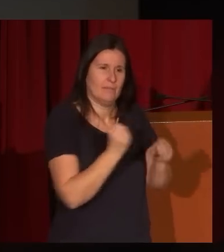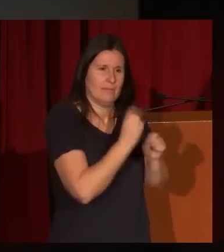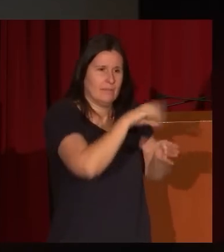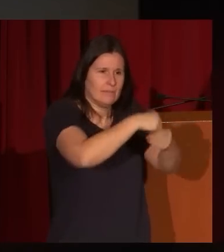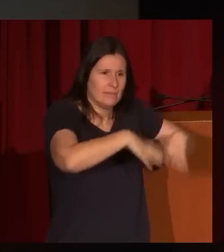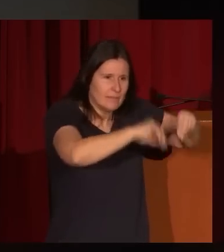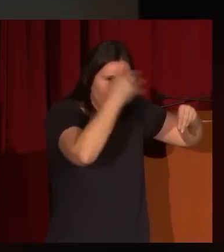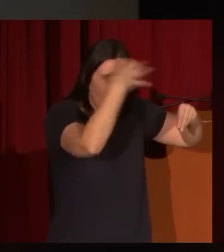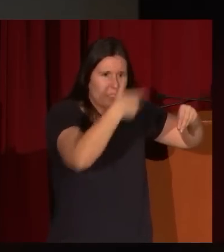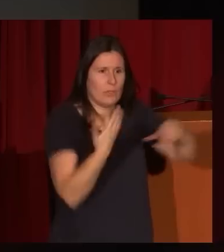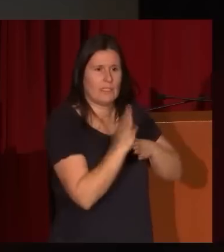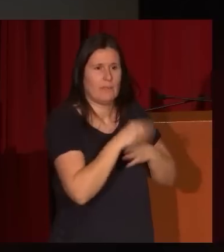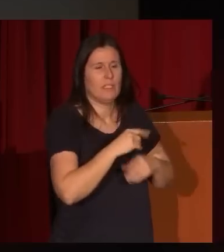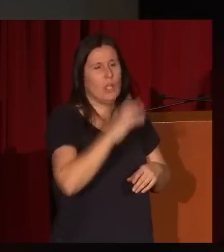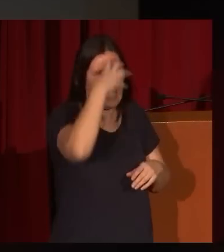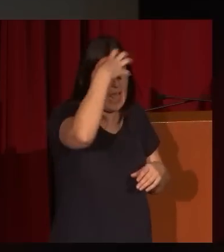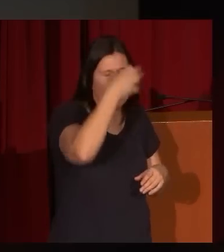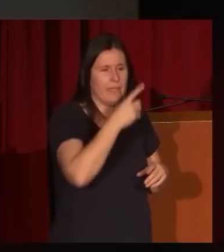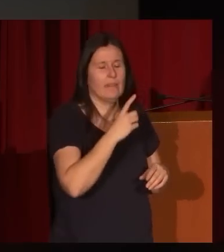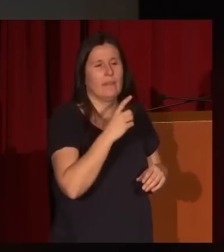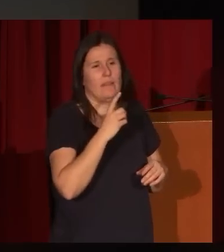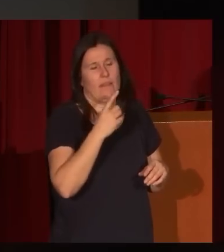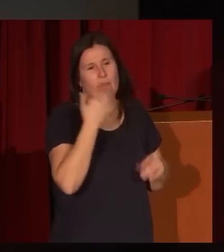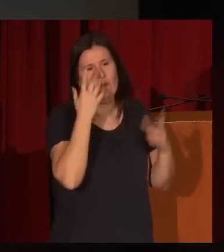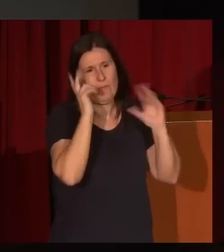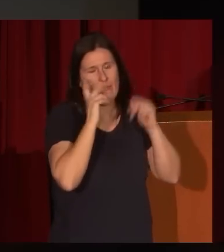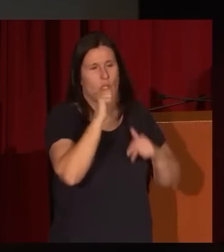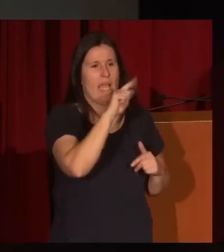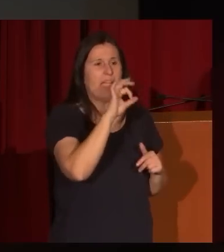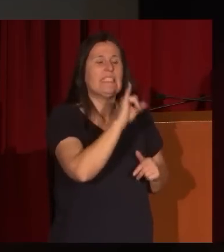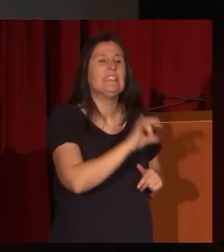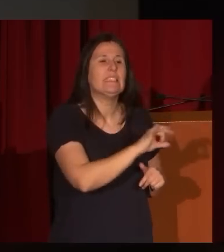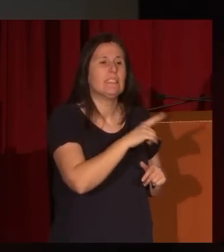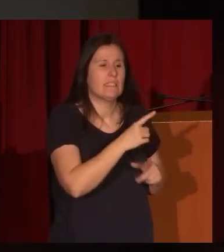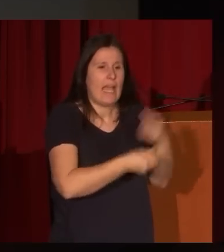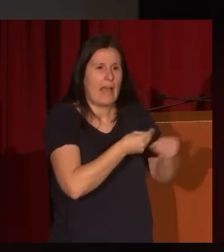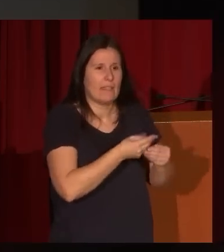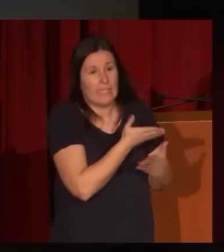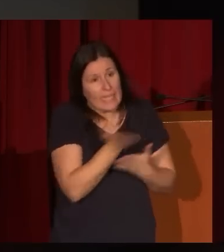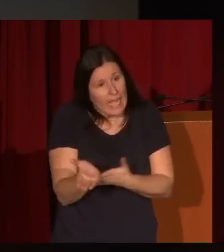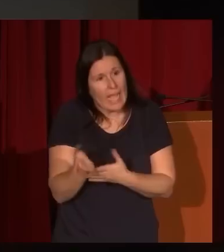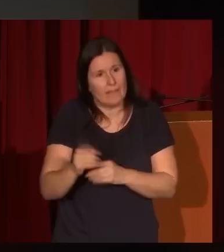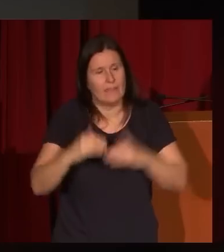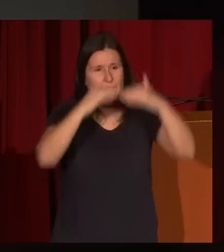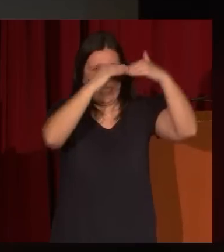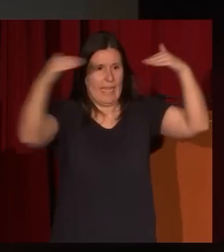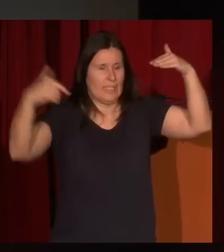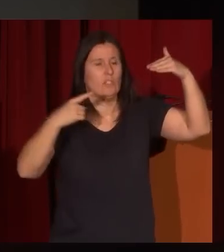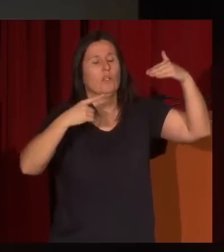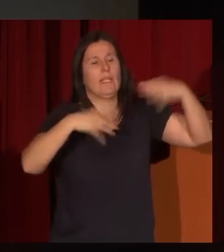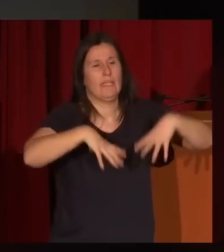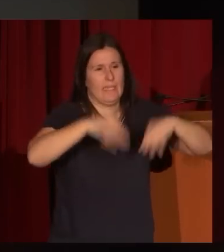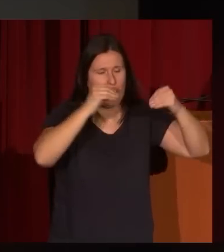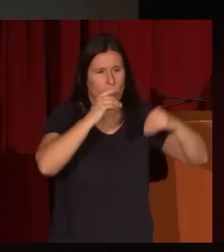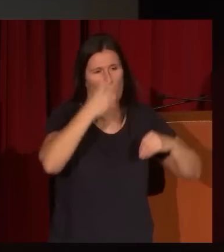corona al ser presentado al rey consorte Francisco de Asís. Eso hace que se le haga el encargo del techo del Teatro Real de Madrid,